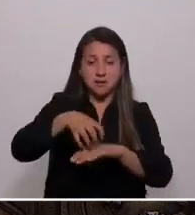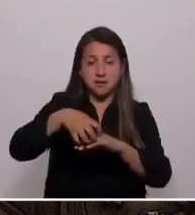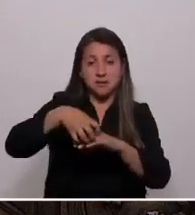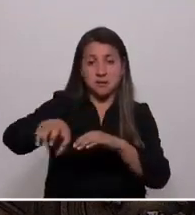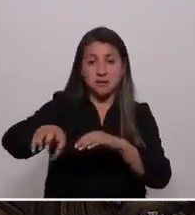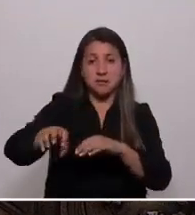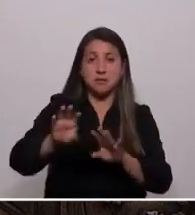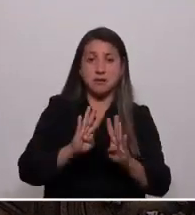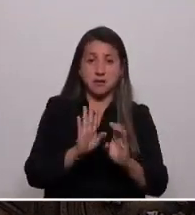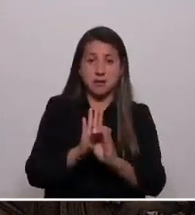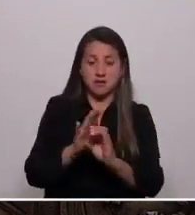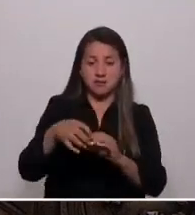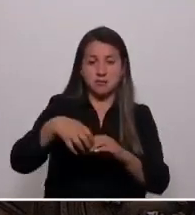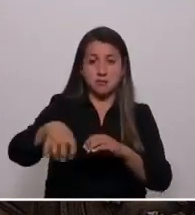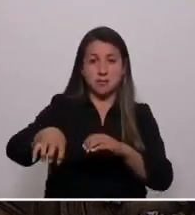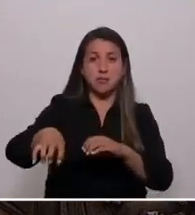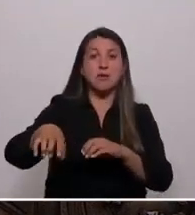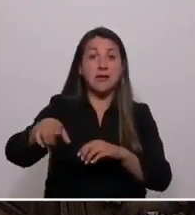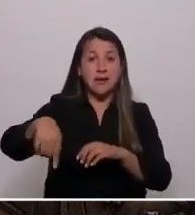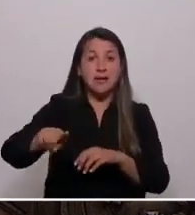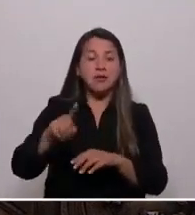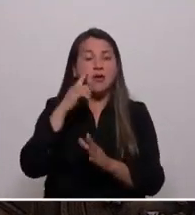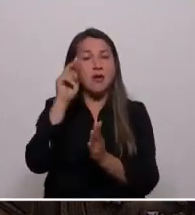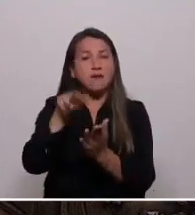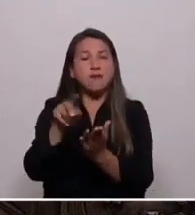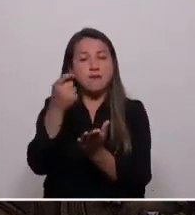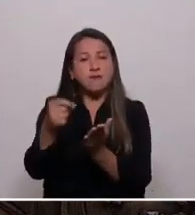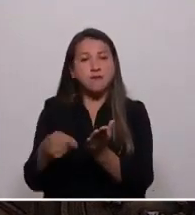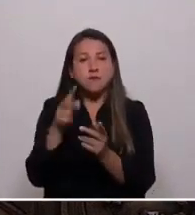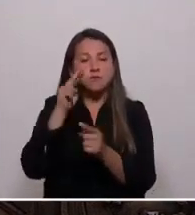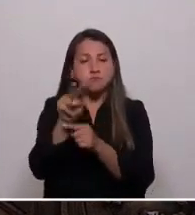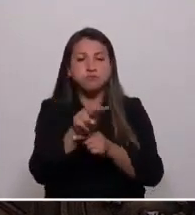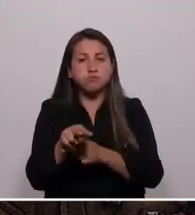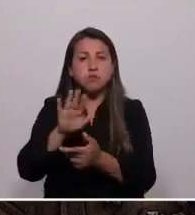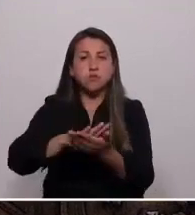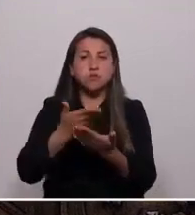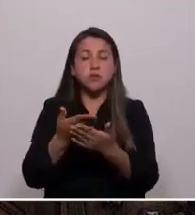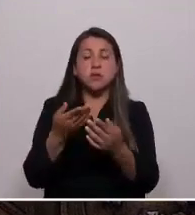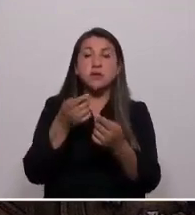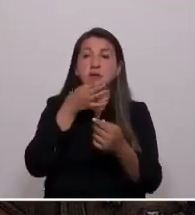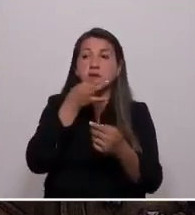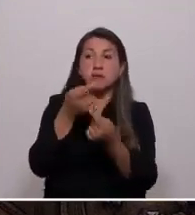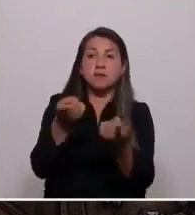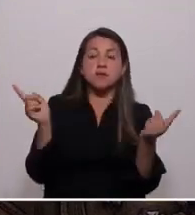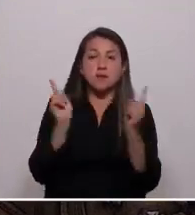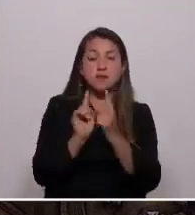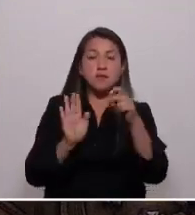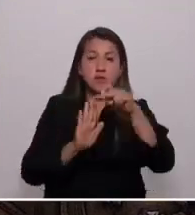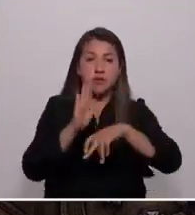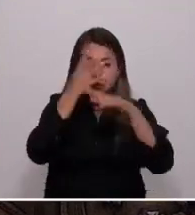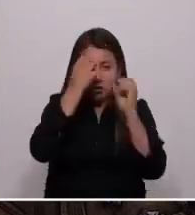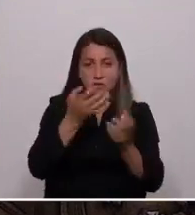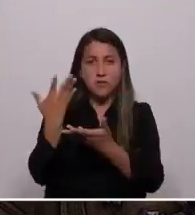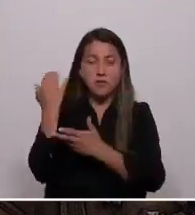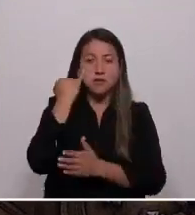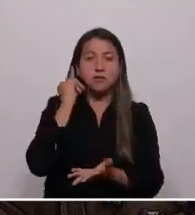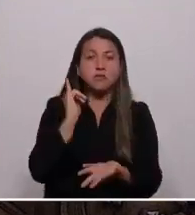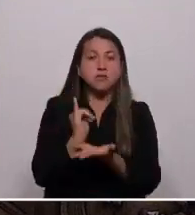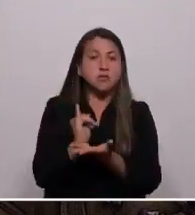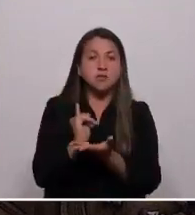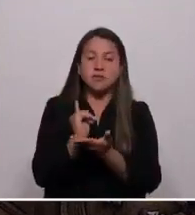que esté a cargo de la evaluación y la fiscalización ambiental de proyectos para dejar atrás una institucionalidad débil,